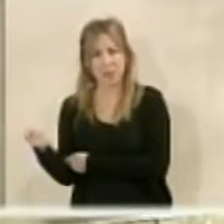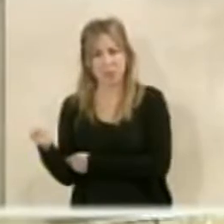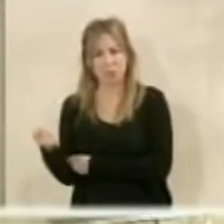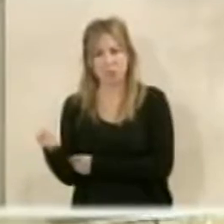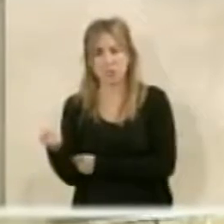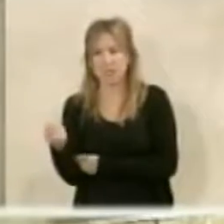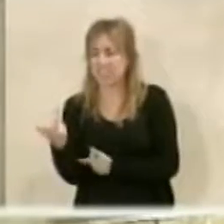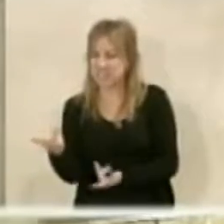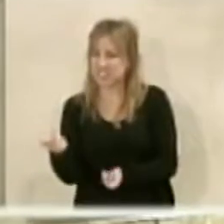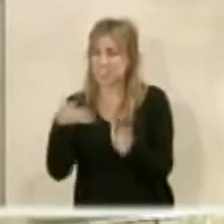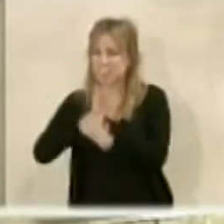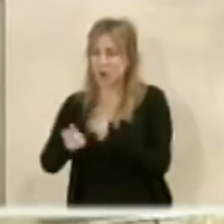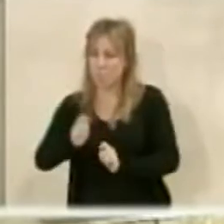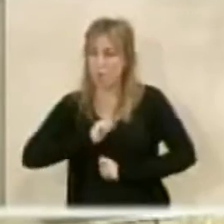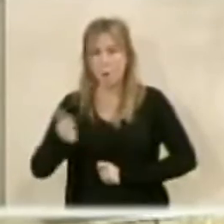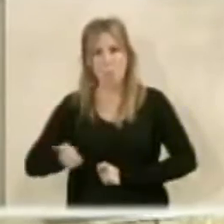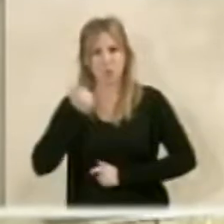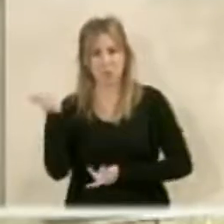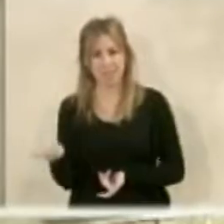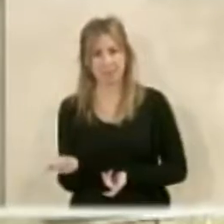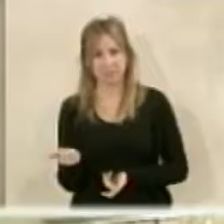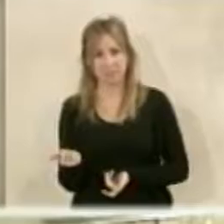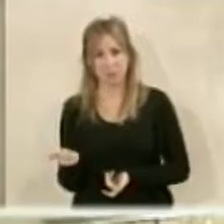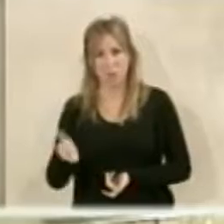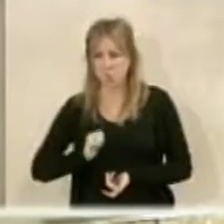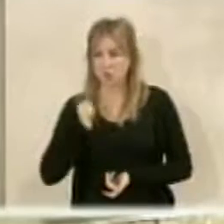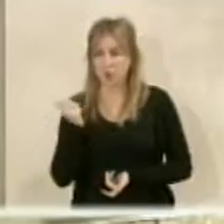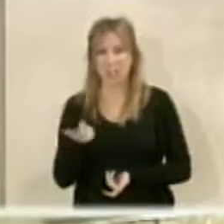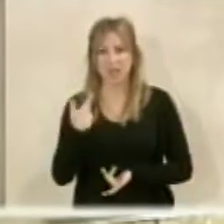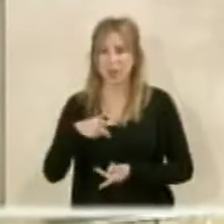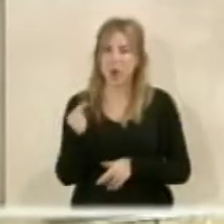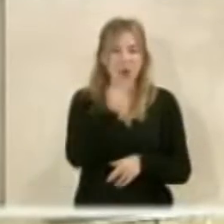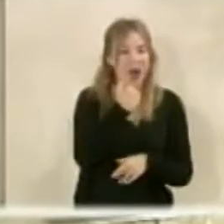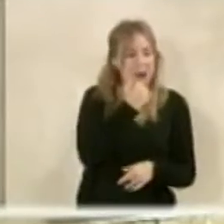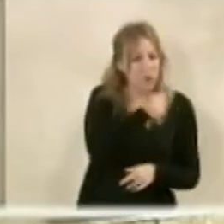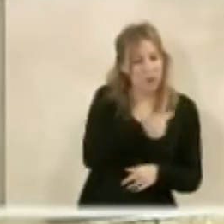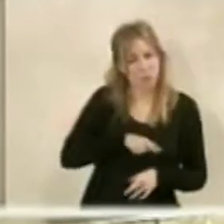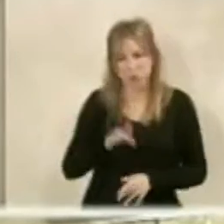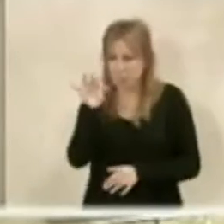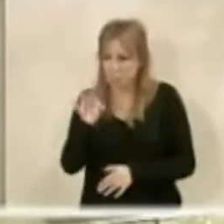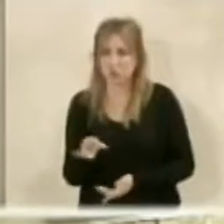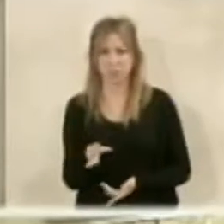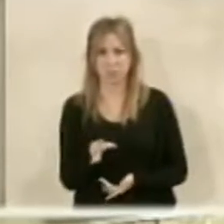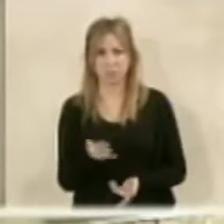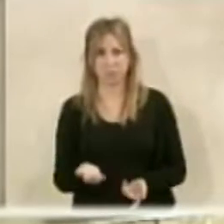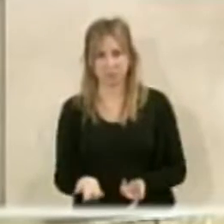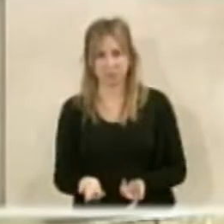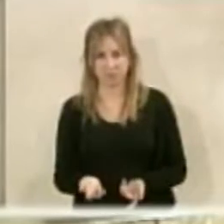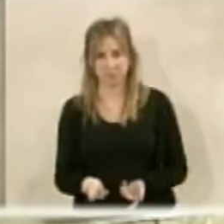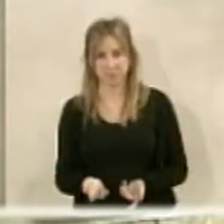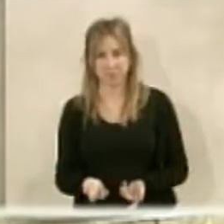que lo tome como una oportunidad el que venga a una gran superficie y no como una parte negativa, como usted ha apuntado hace un momento.